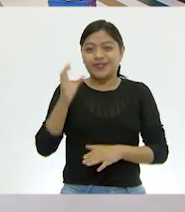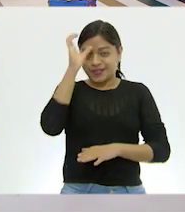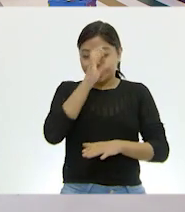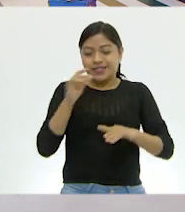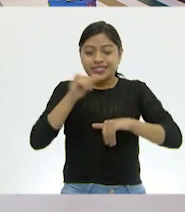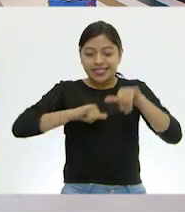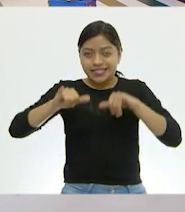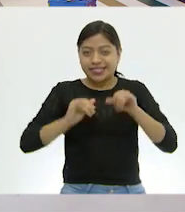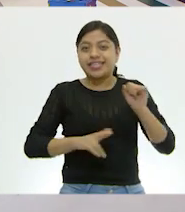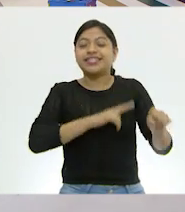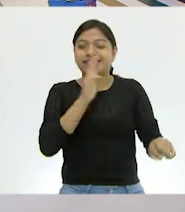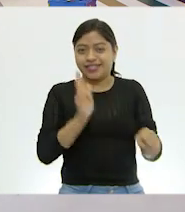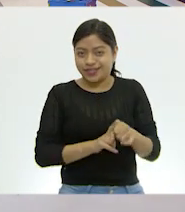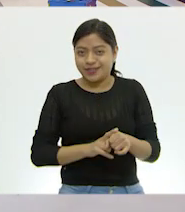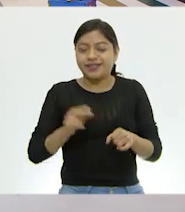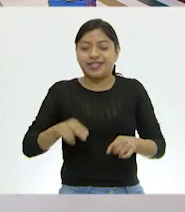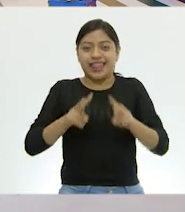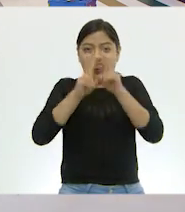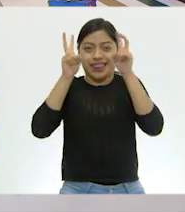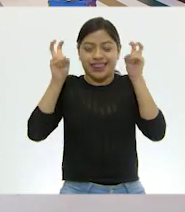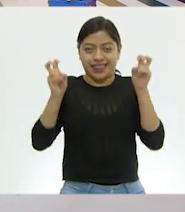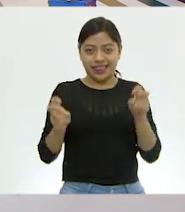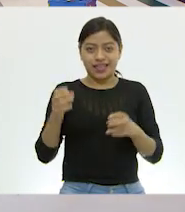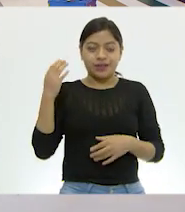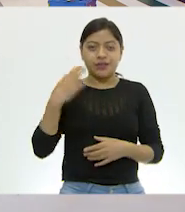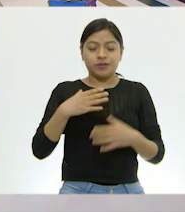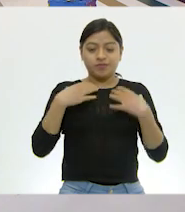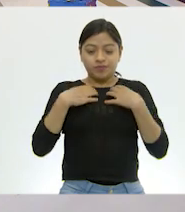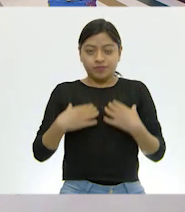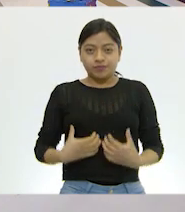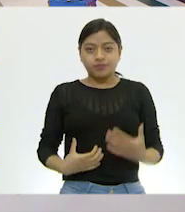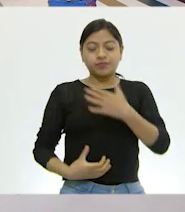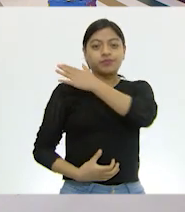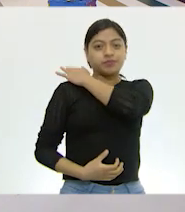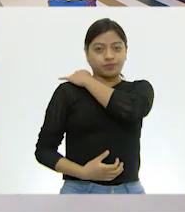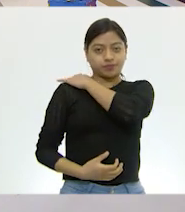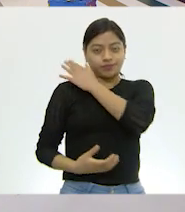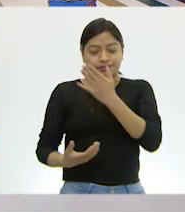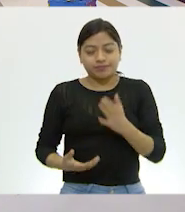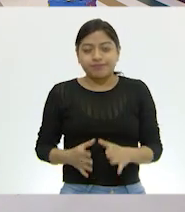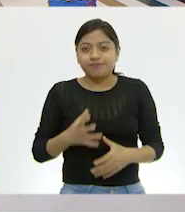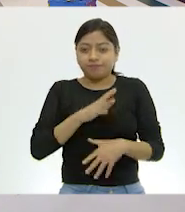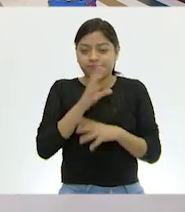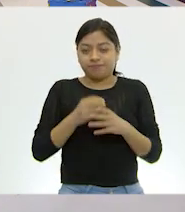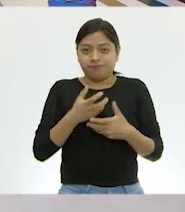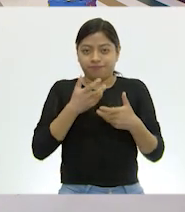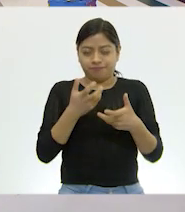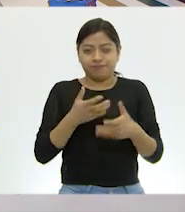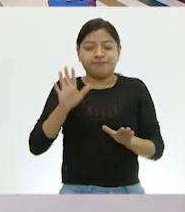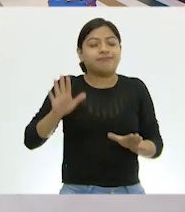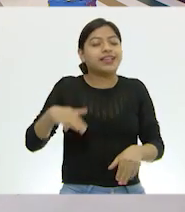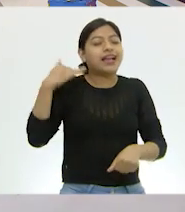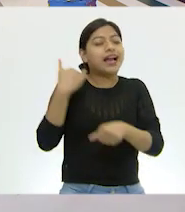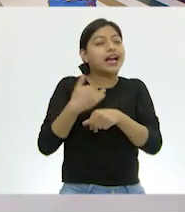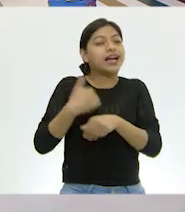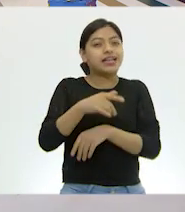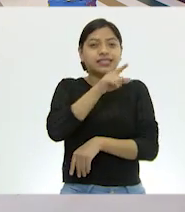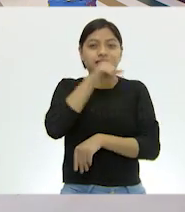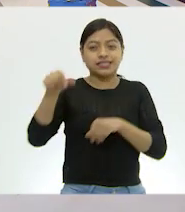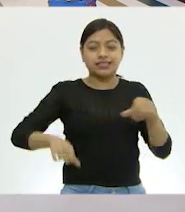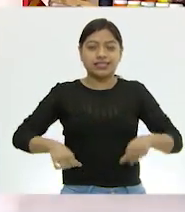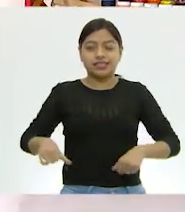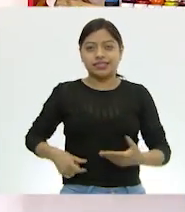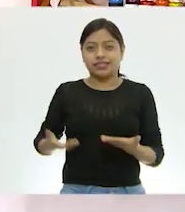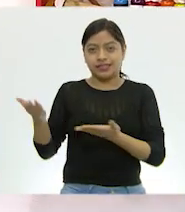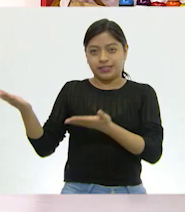naturales que se llama A Todo Pulmón. Y para que nos pongan las actividades con las que vamos a seguir aprendiendo a la distancia, quiero darle